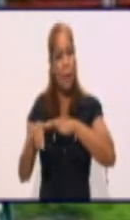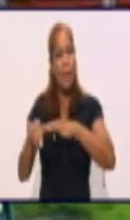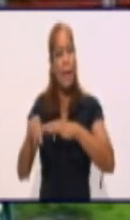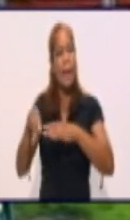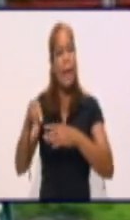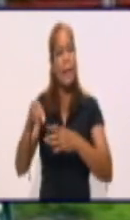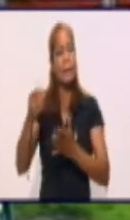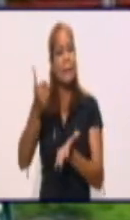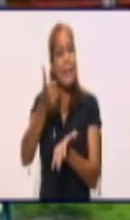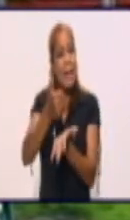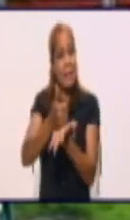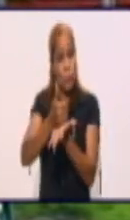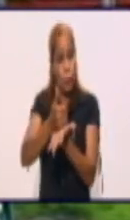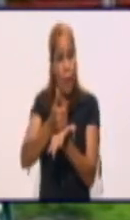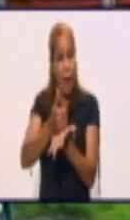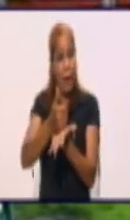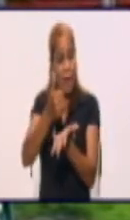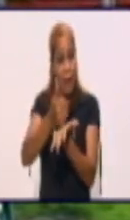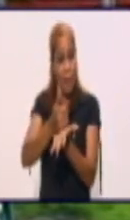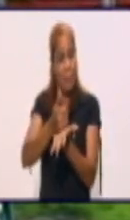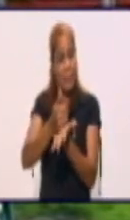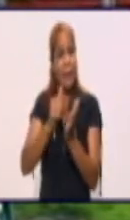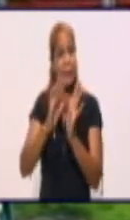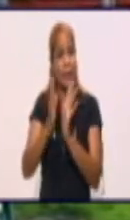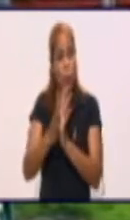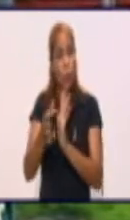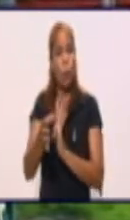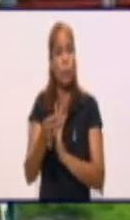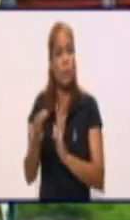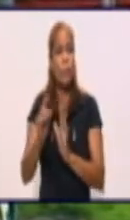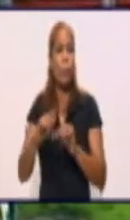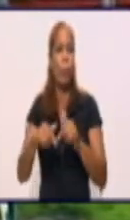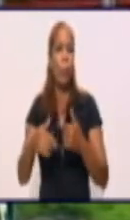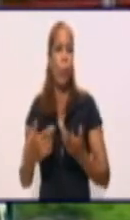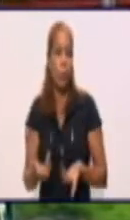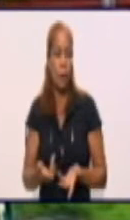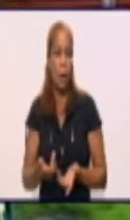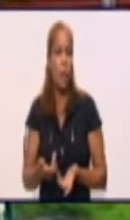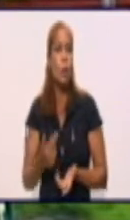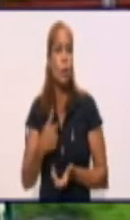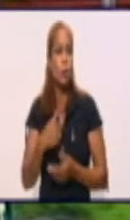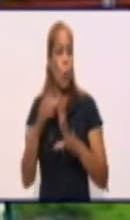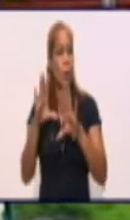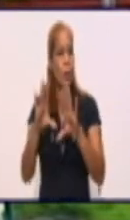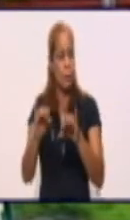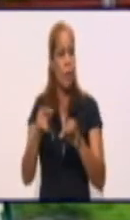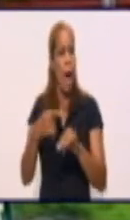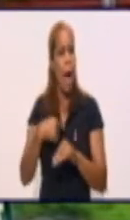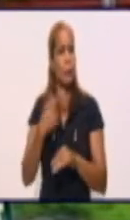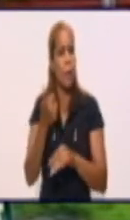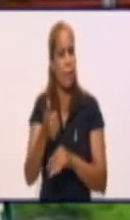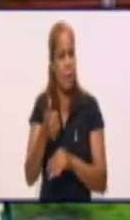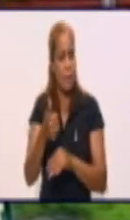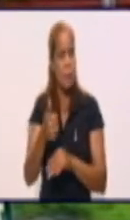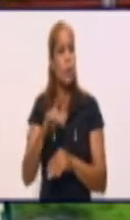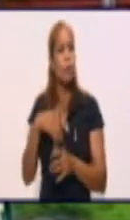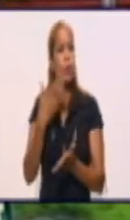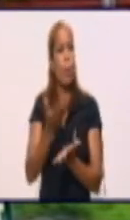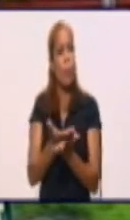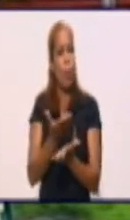Y yo le comentaba, se lo voy a proponer a la doctora Kenia, pero es que debe jugar,